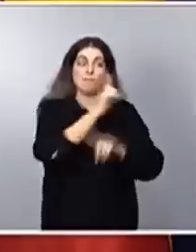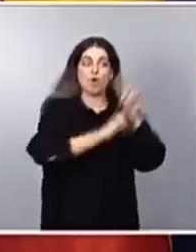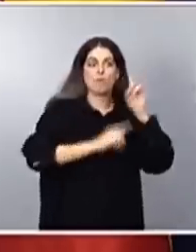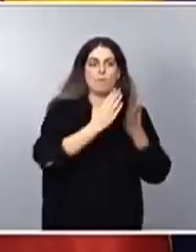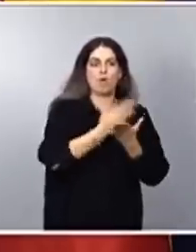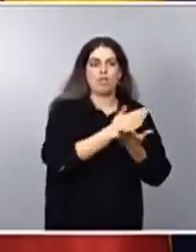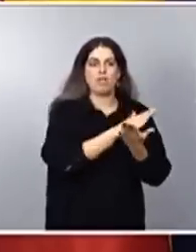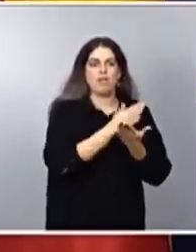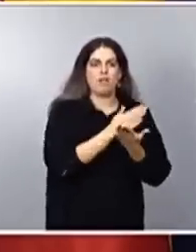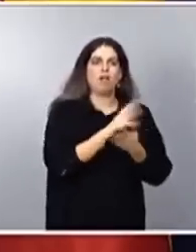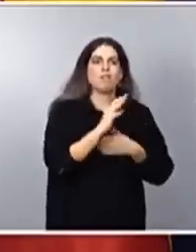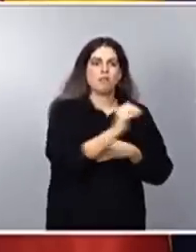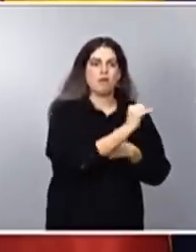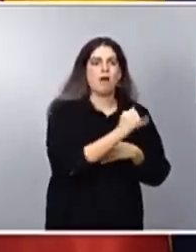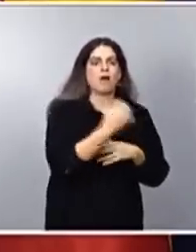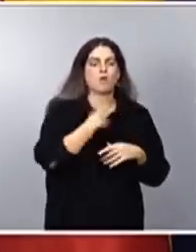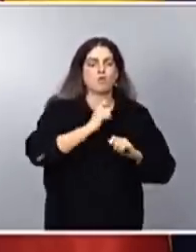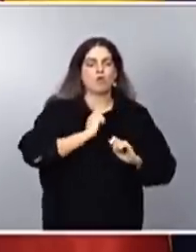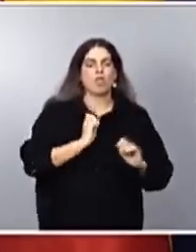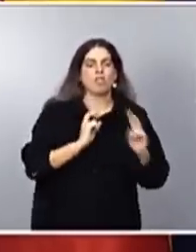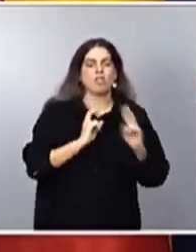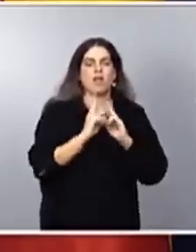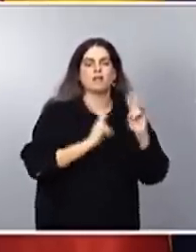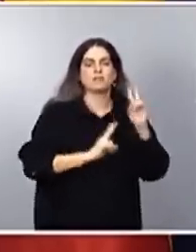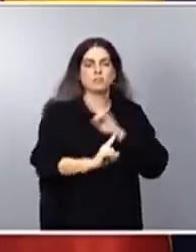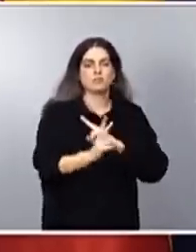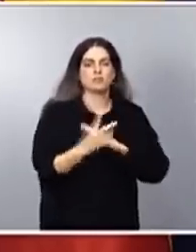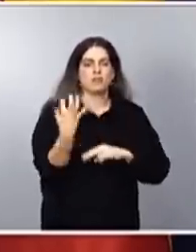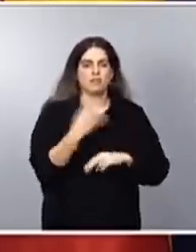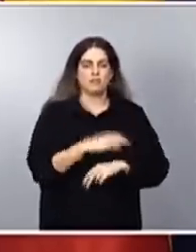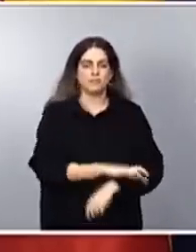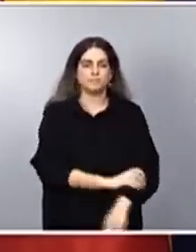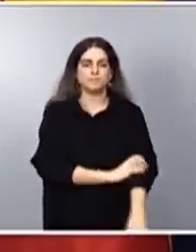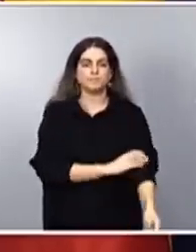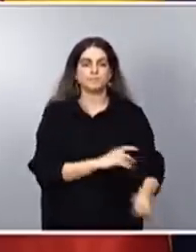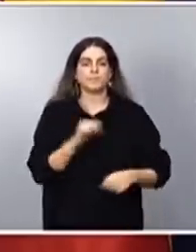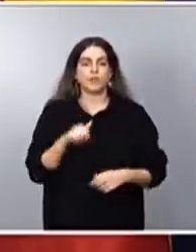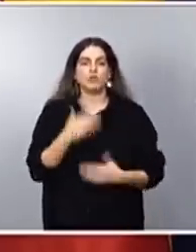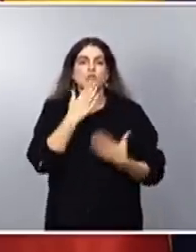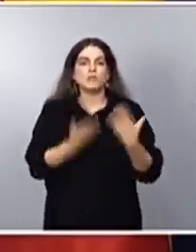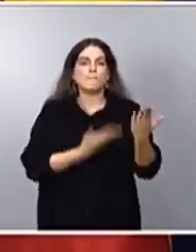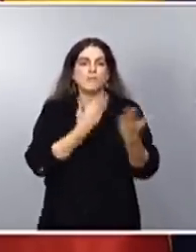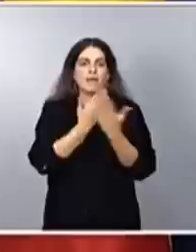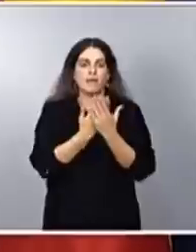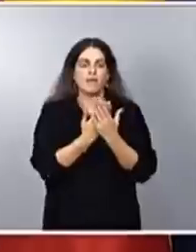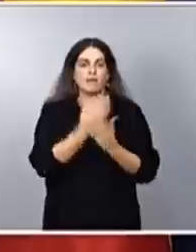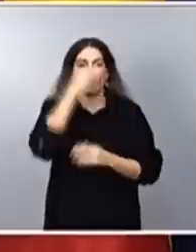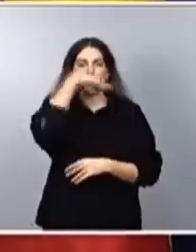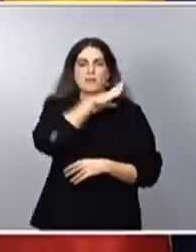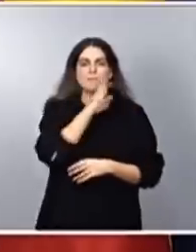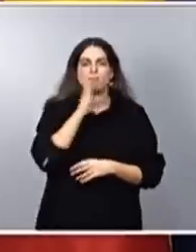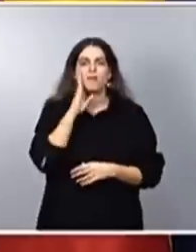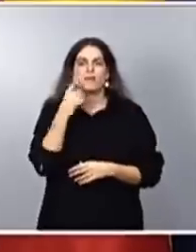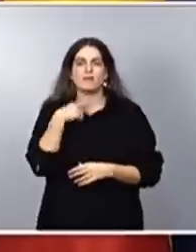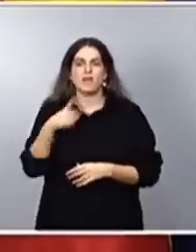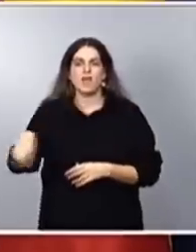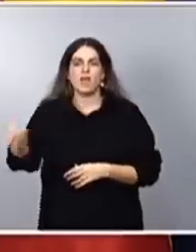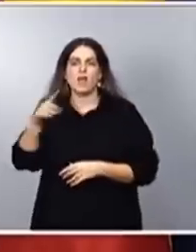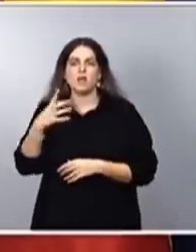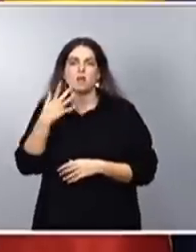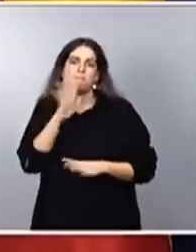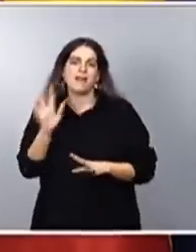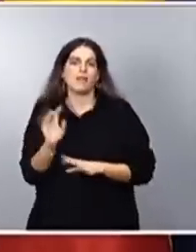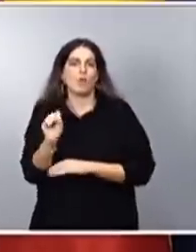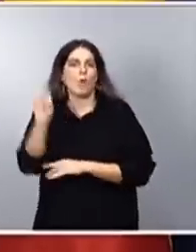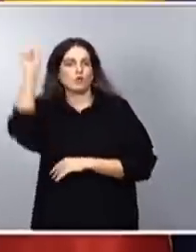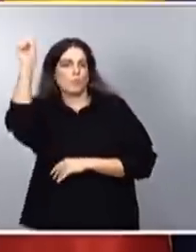muchas familias en España. Solemos decir que les hemos pedido a los padres y a las madres que sean superhéroes y superheroínas. Vamos a